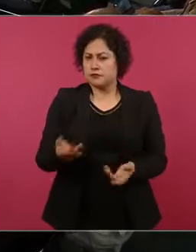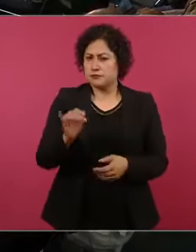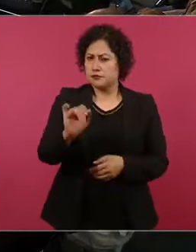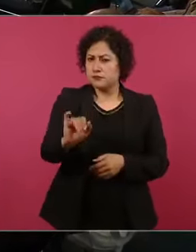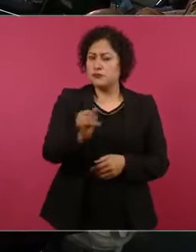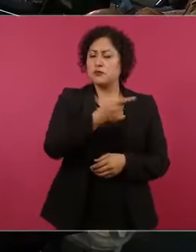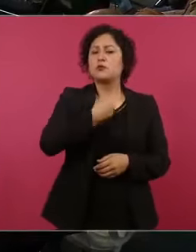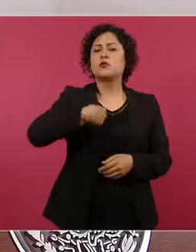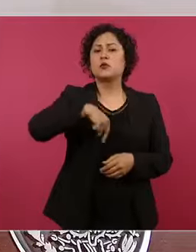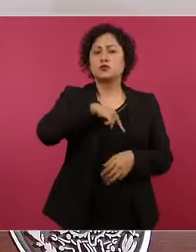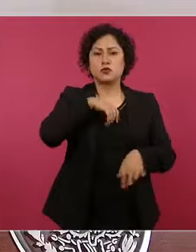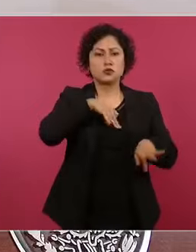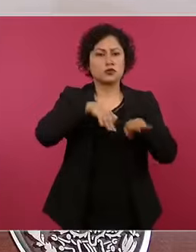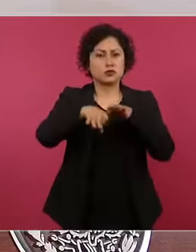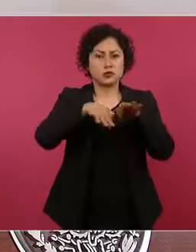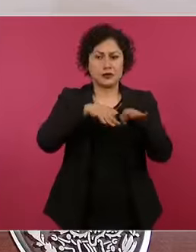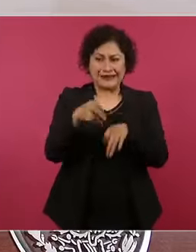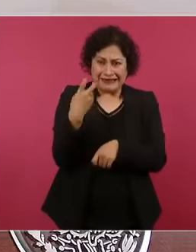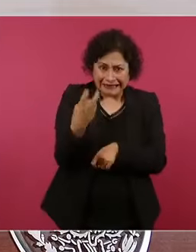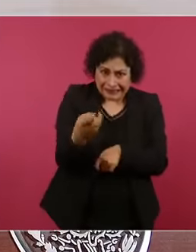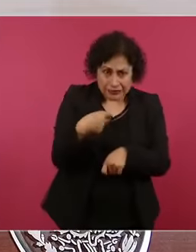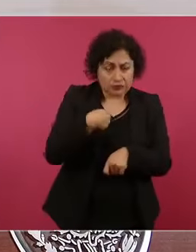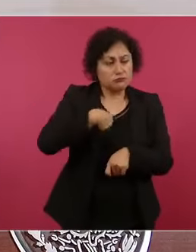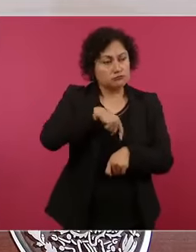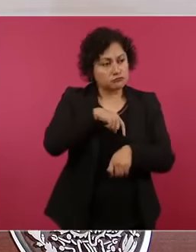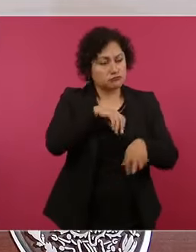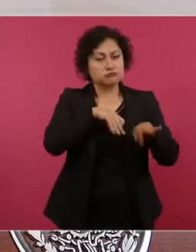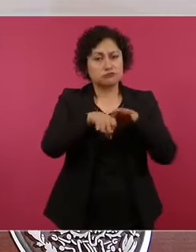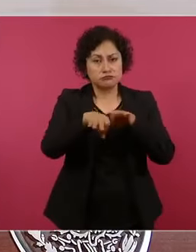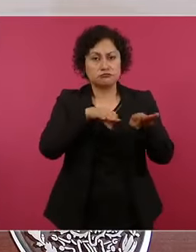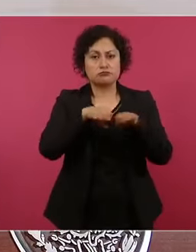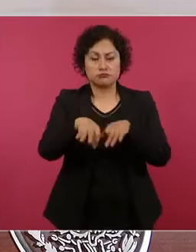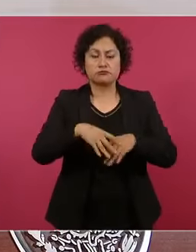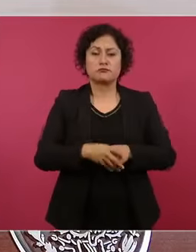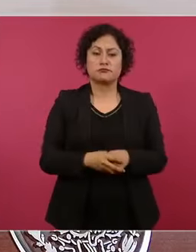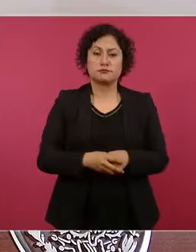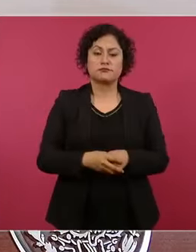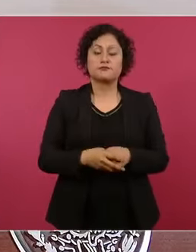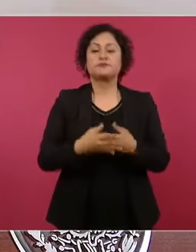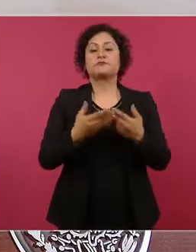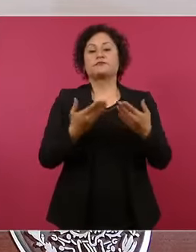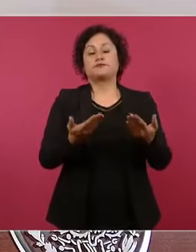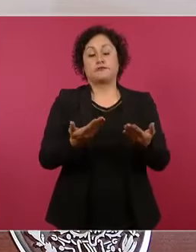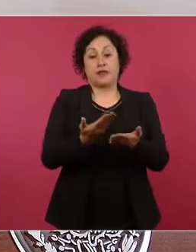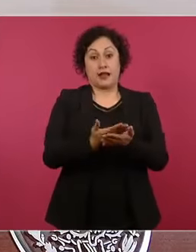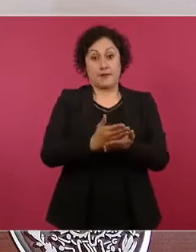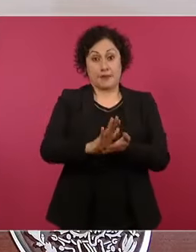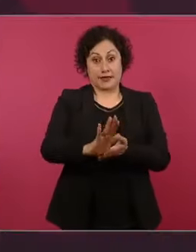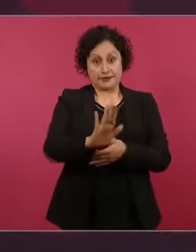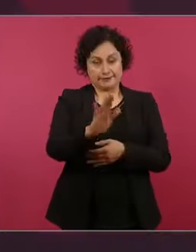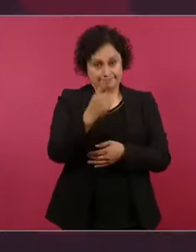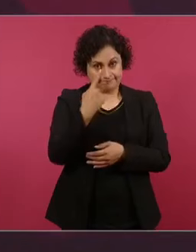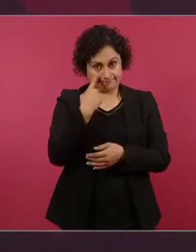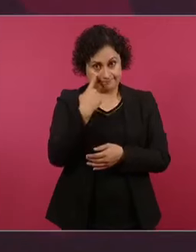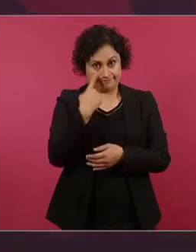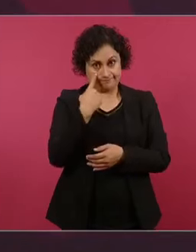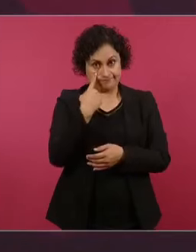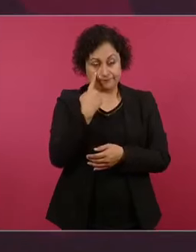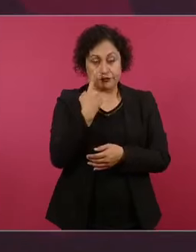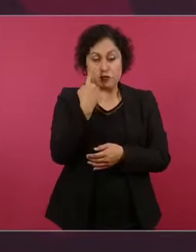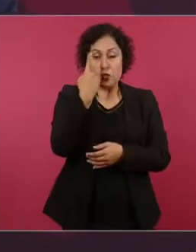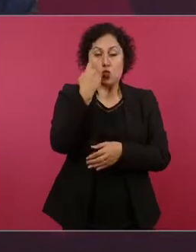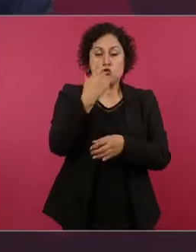días en la búsqueda de los 43 normalistas mediante diversas acciones y en conocer la verdad sobre lo